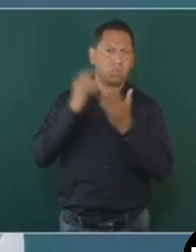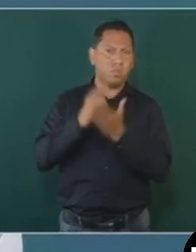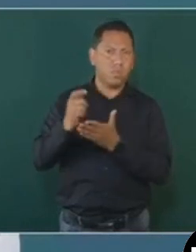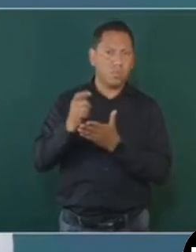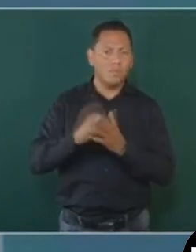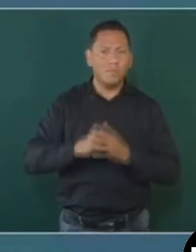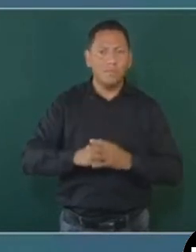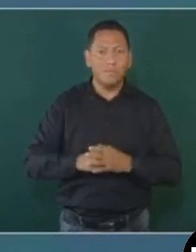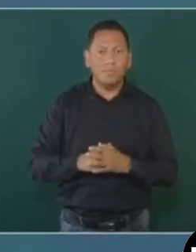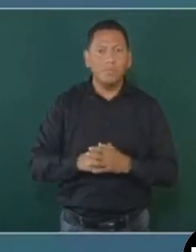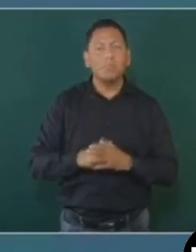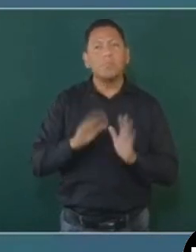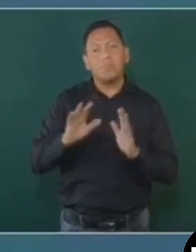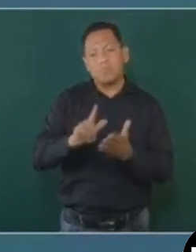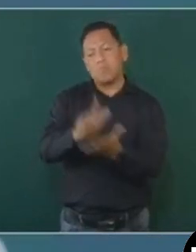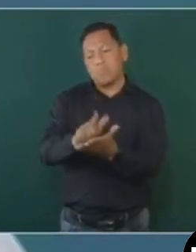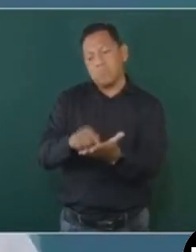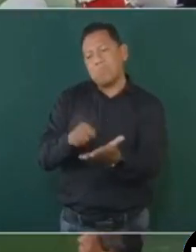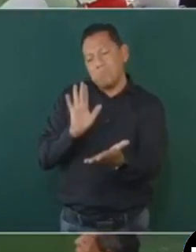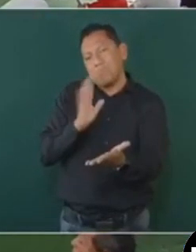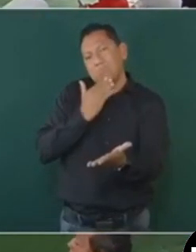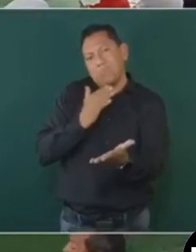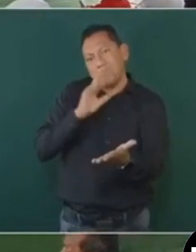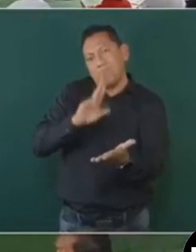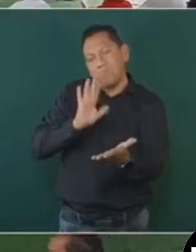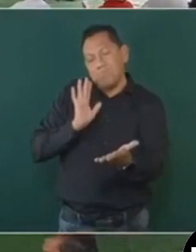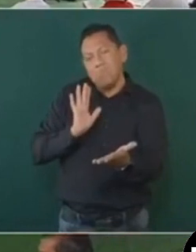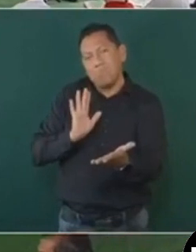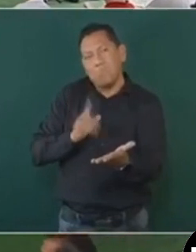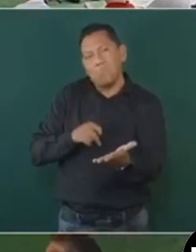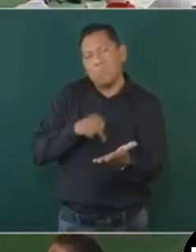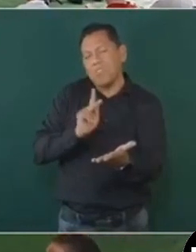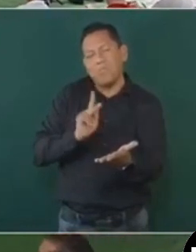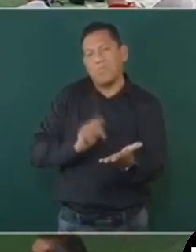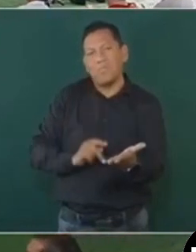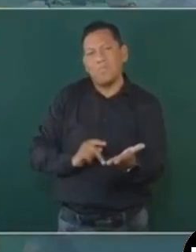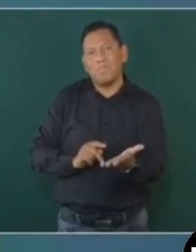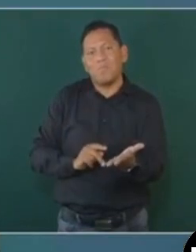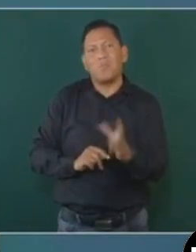Puede ser legal, pero es completamente inmoral.